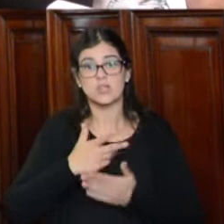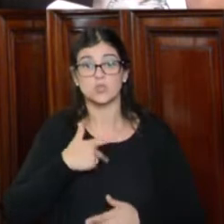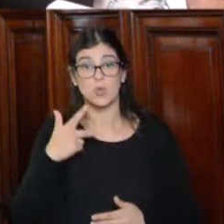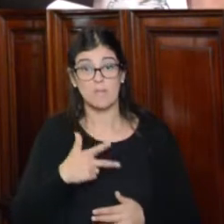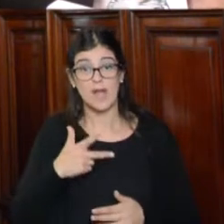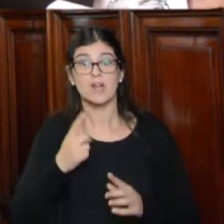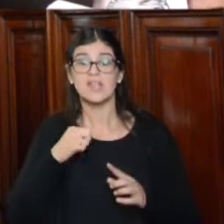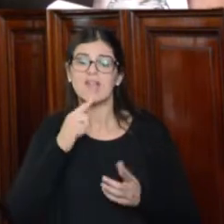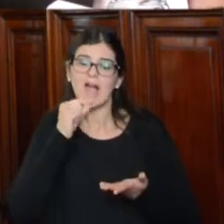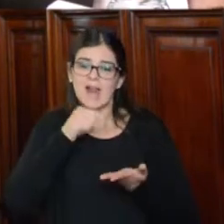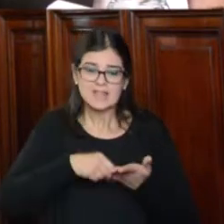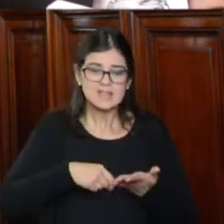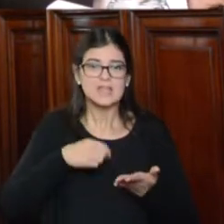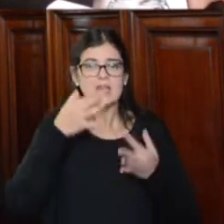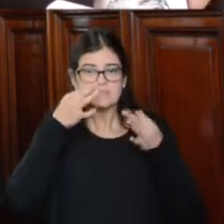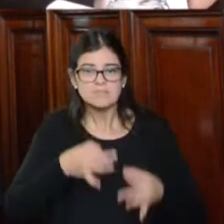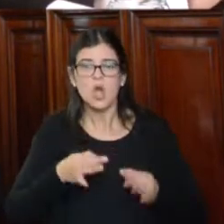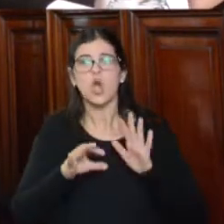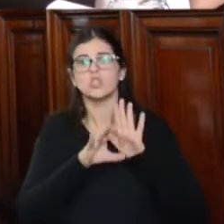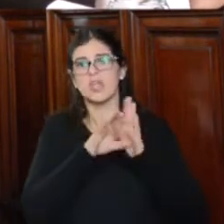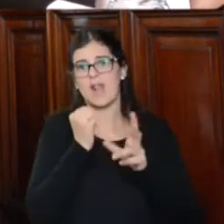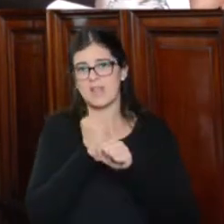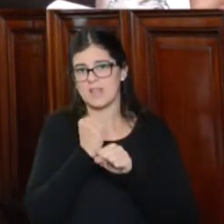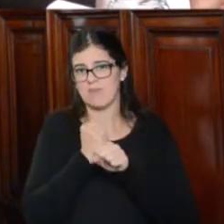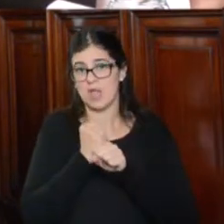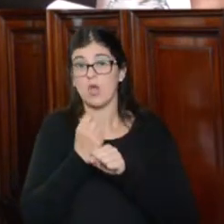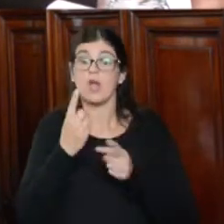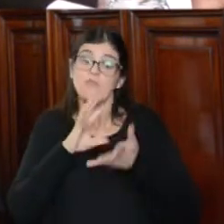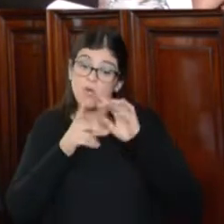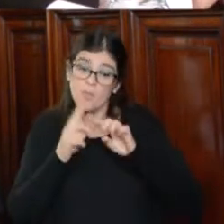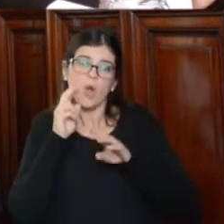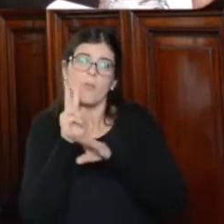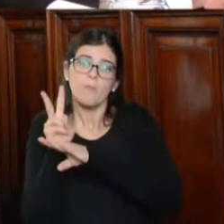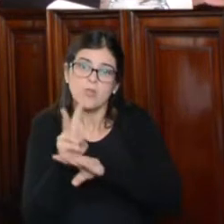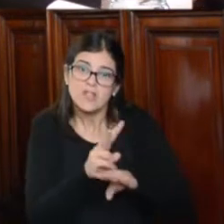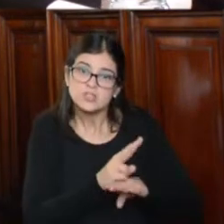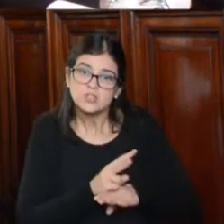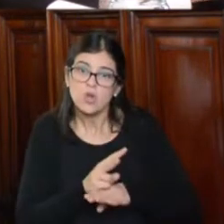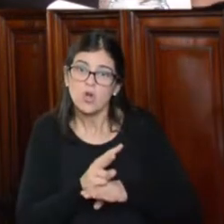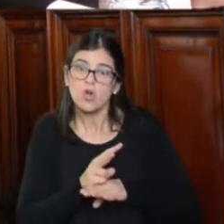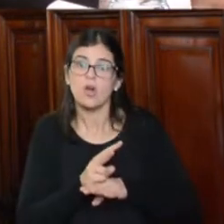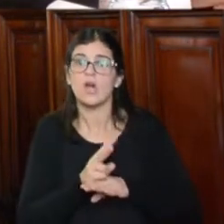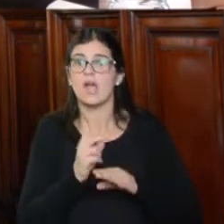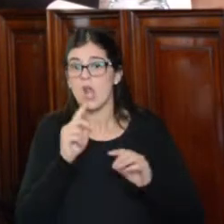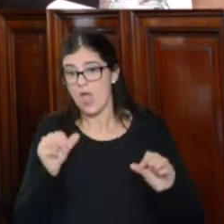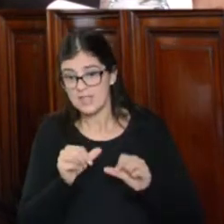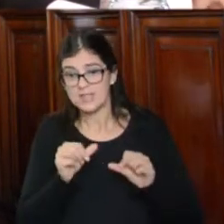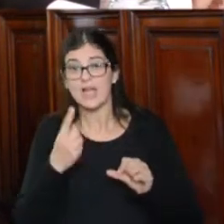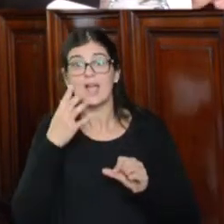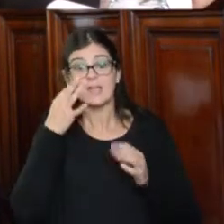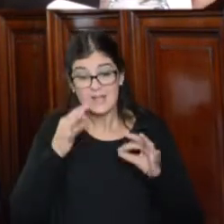y las garantías constitucionales del trabajo, así como con su protección, y realiza y